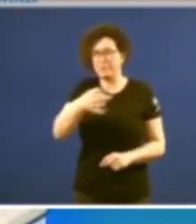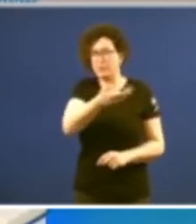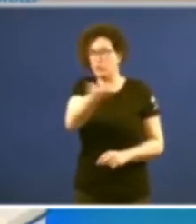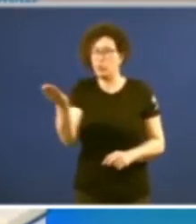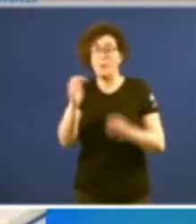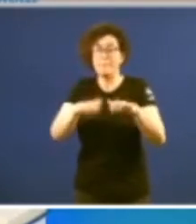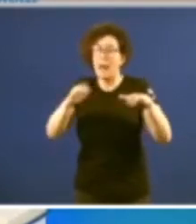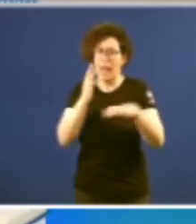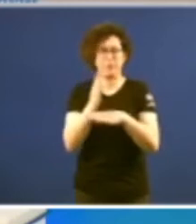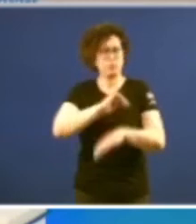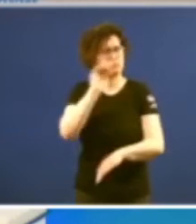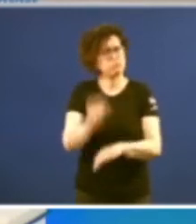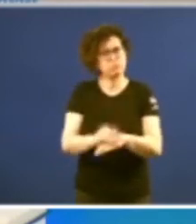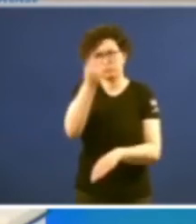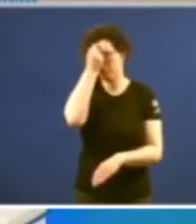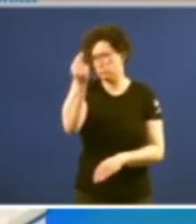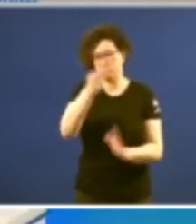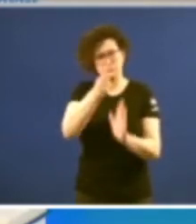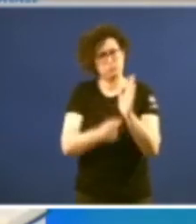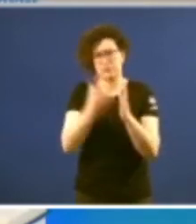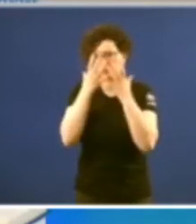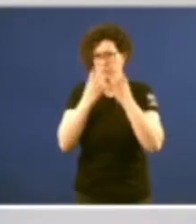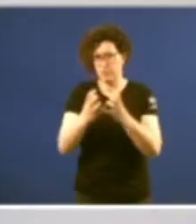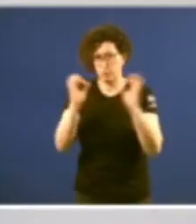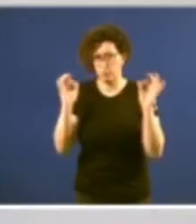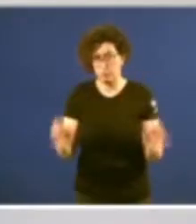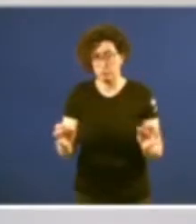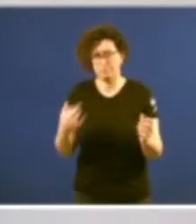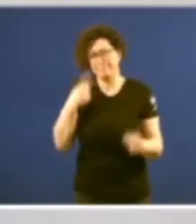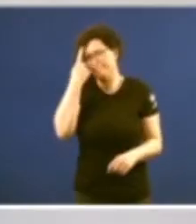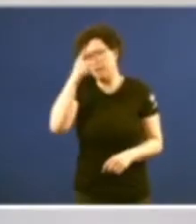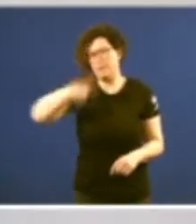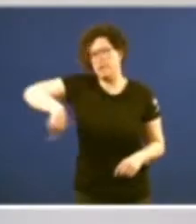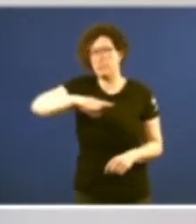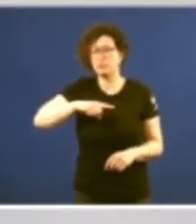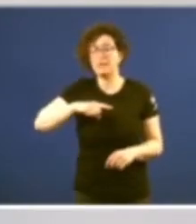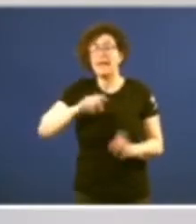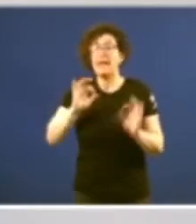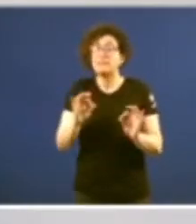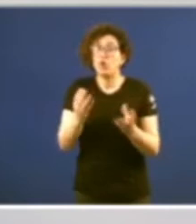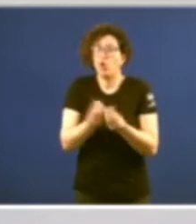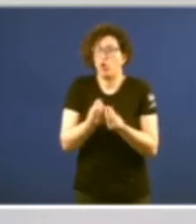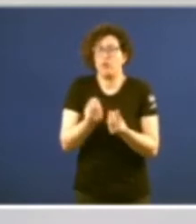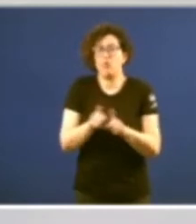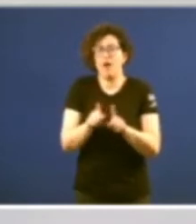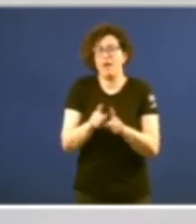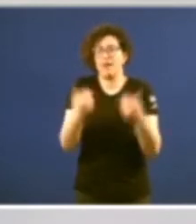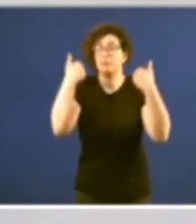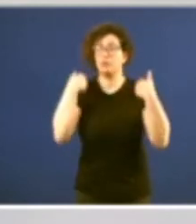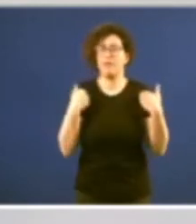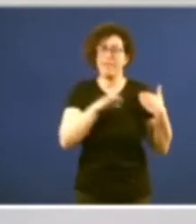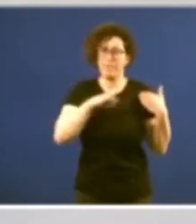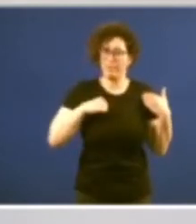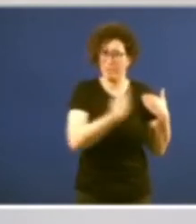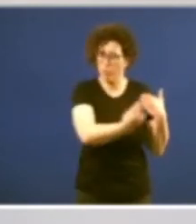aplica con absoluto rigor, convencidos de que só desde a responsabilidade individual e